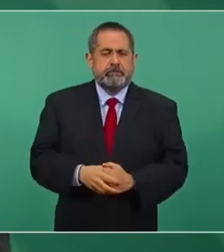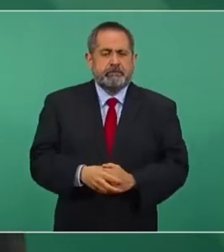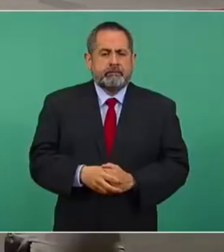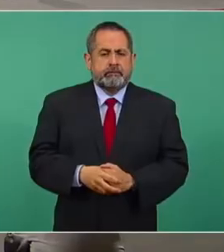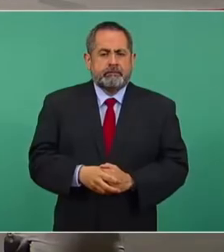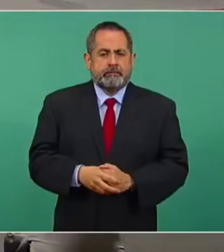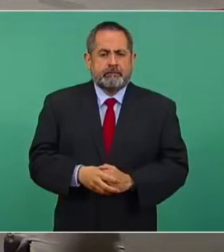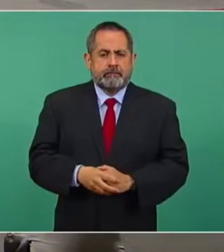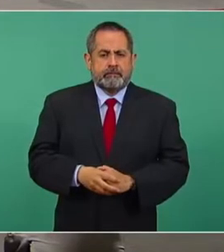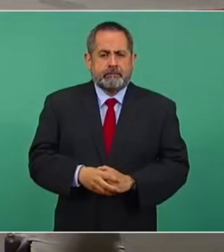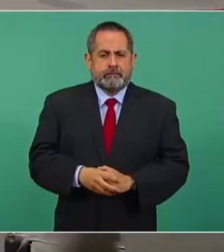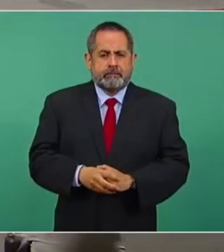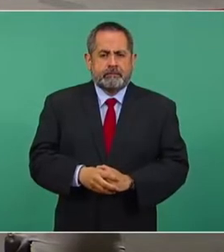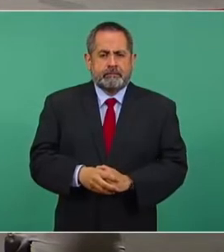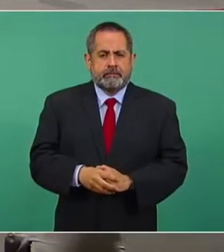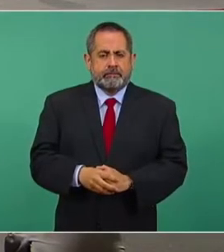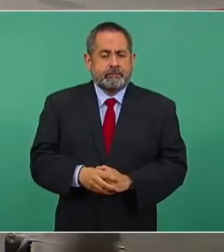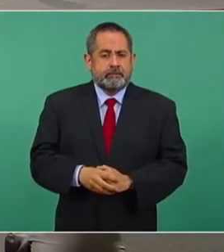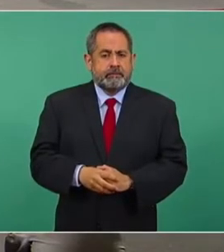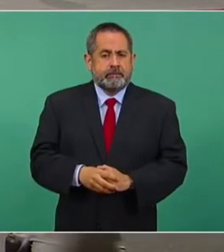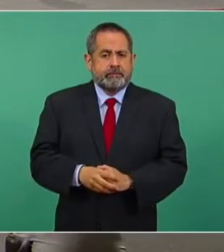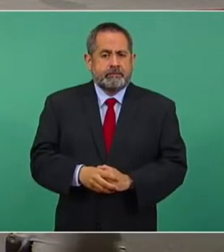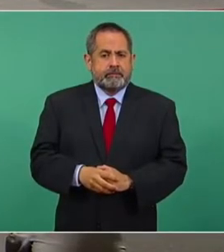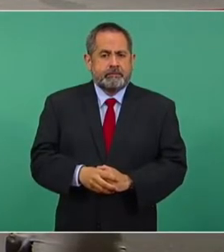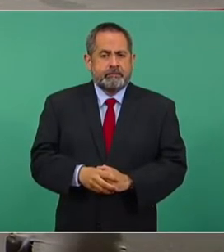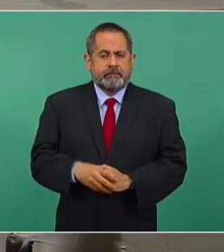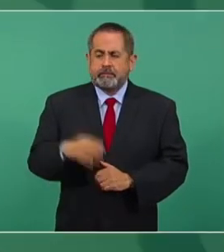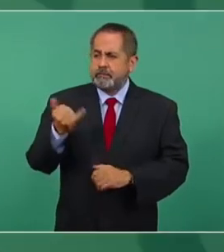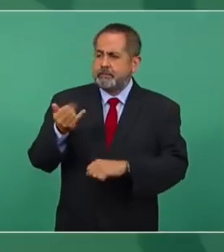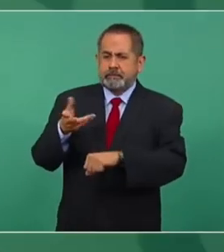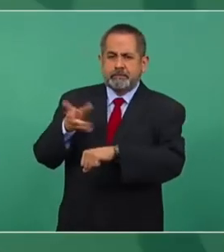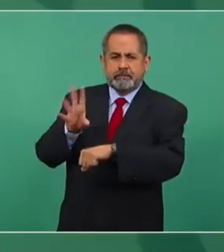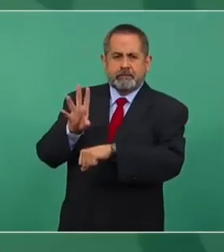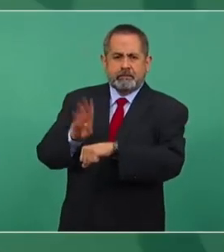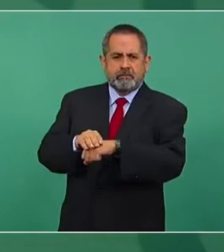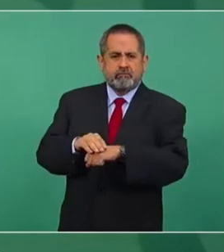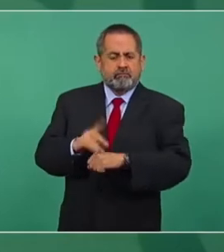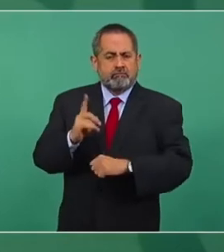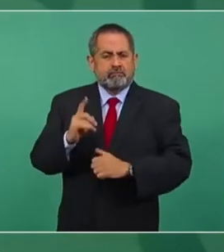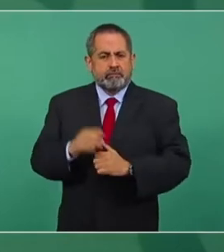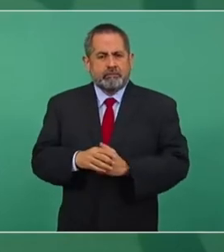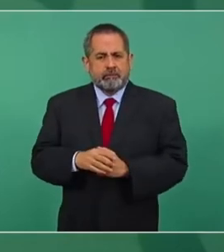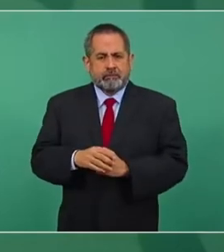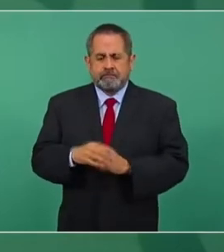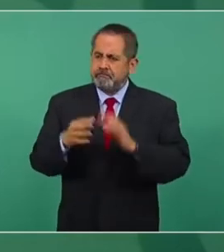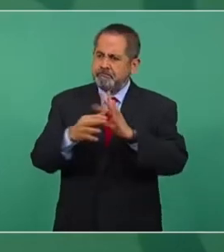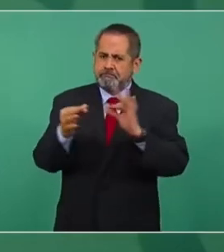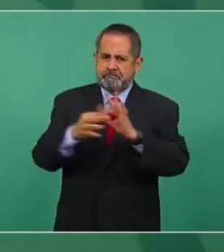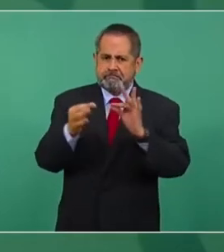Y entonces, permítame una palabra.